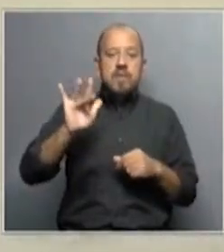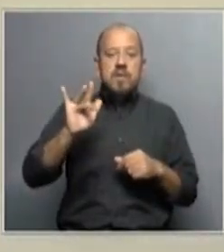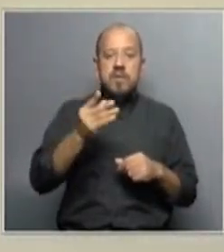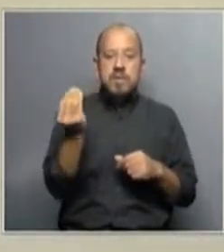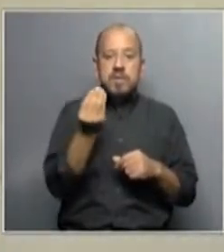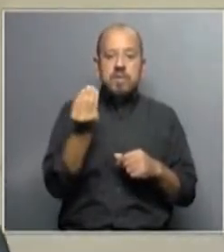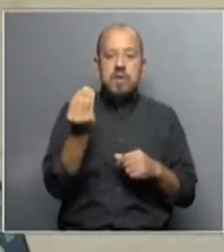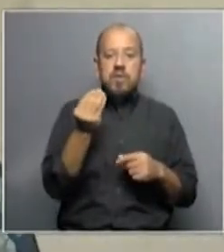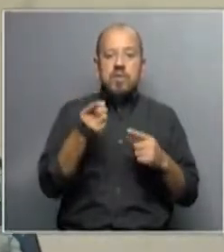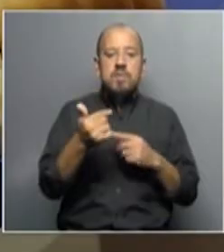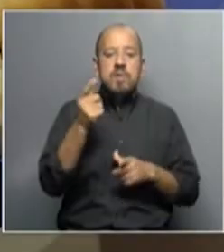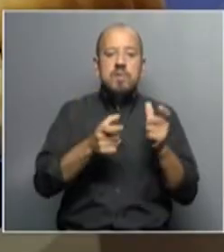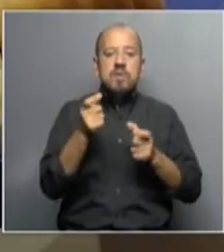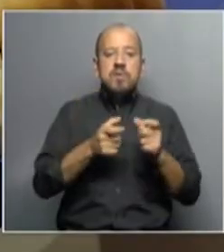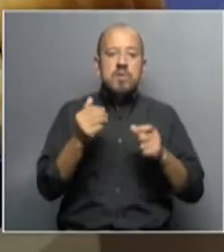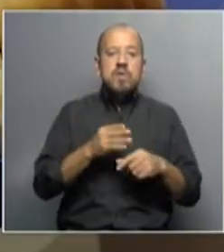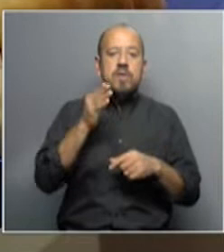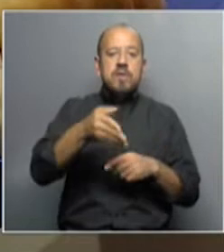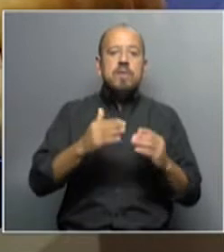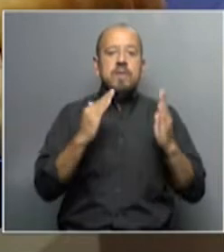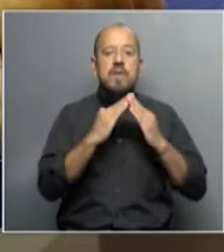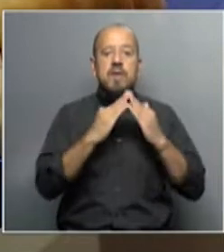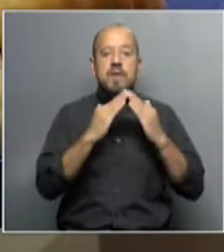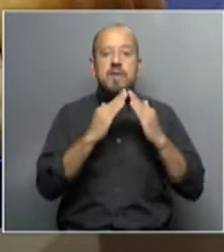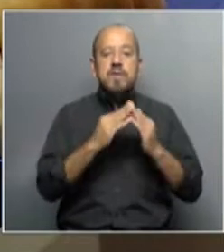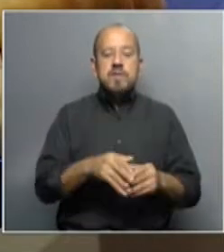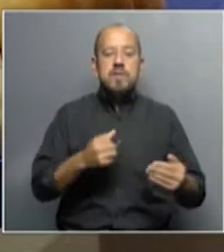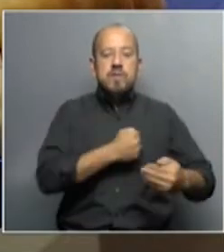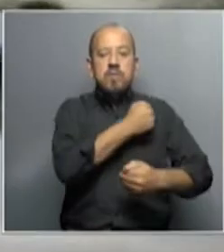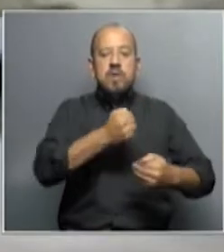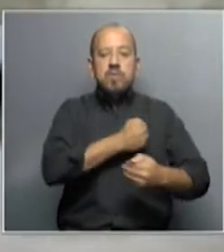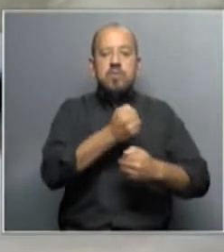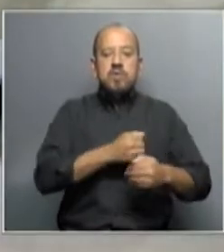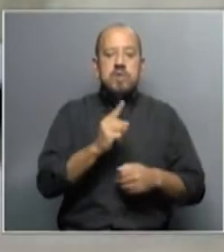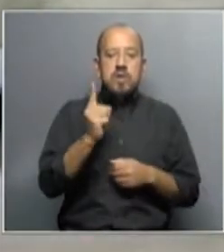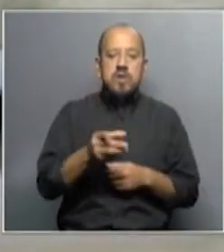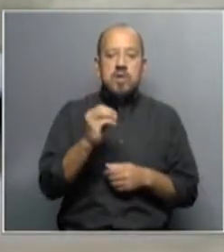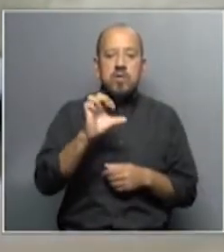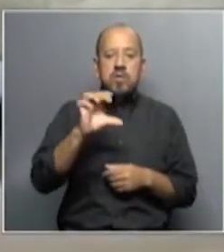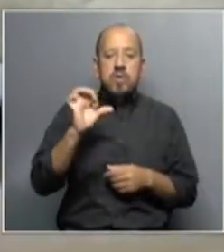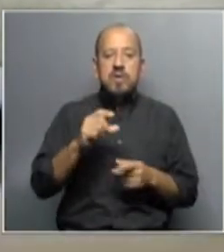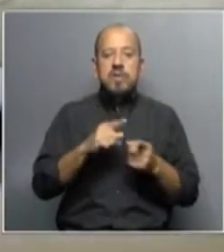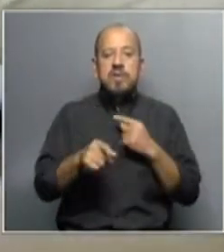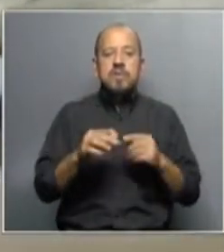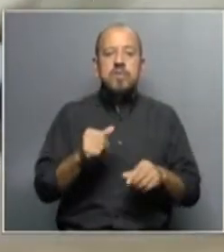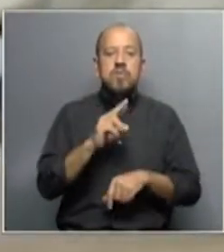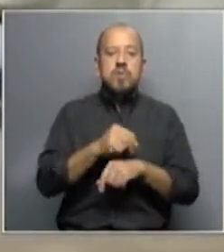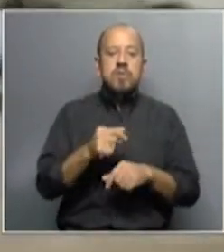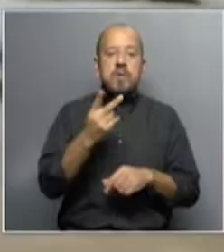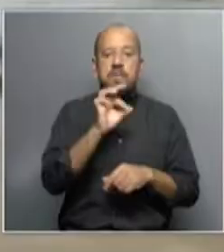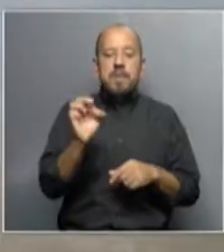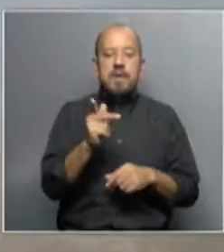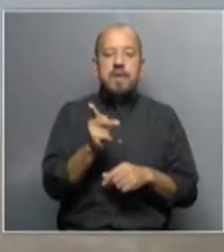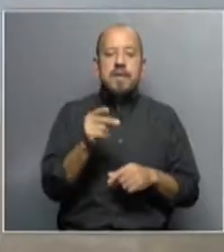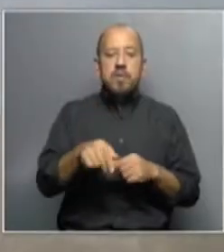sábados y está destinado a las personas que asisten al espacio de la casa y para la olla popular de la terminal Góez. En la producción se utilizan unos 20 kilos de